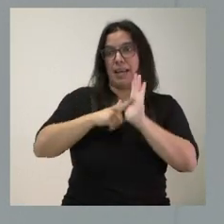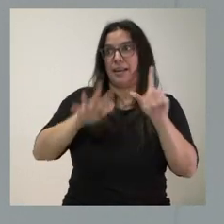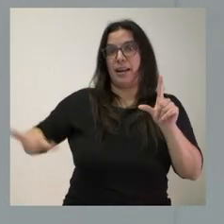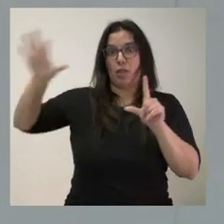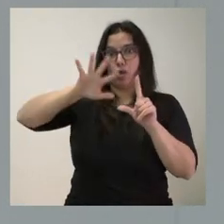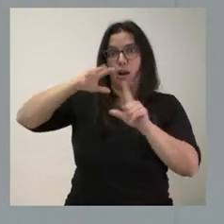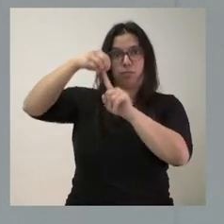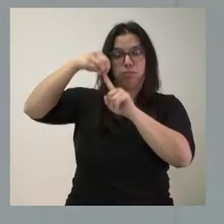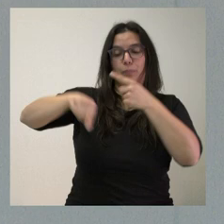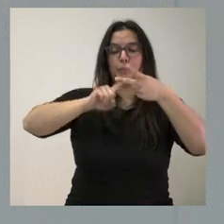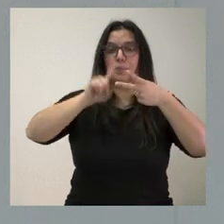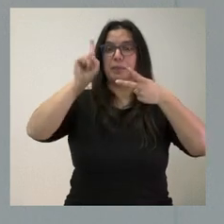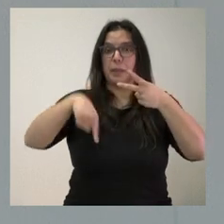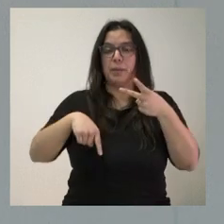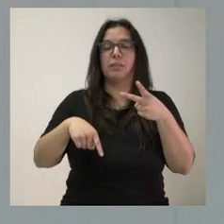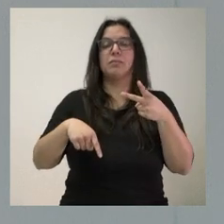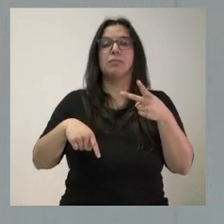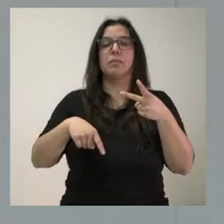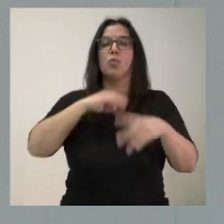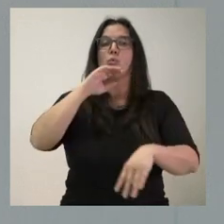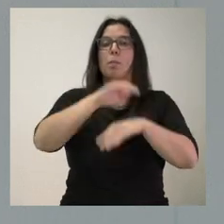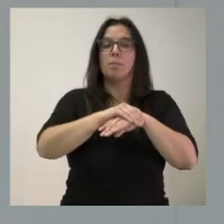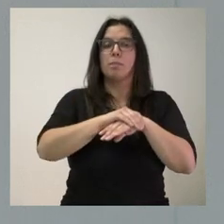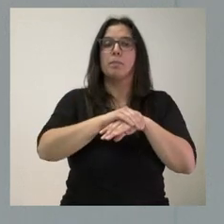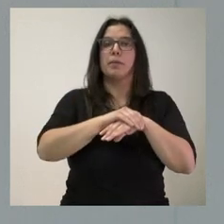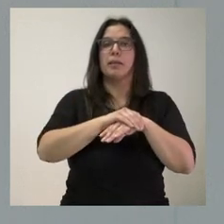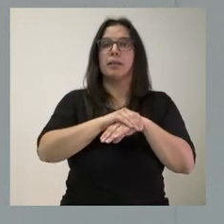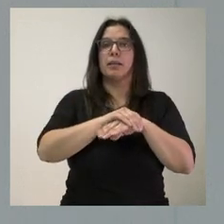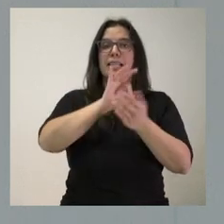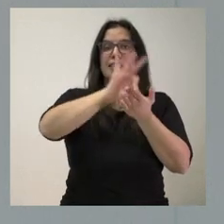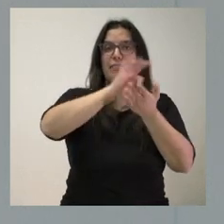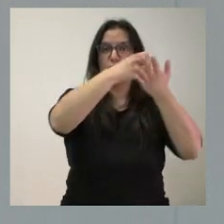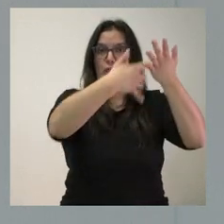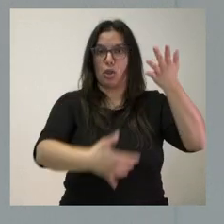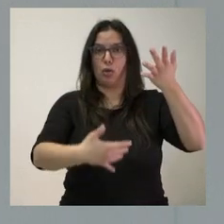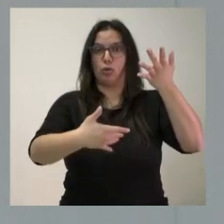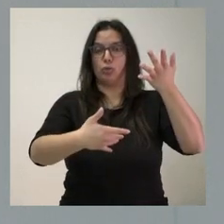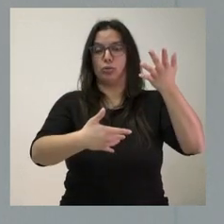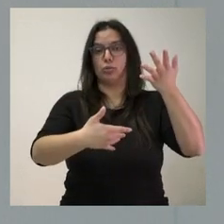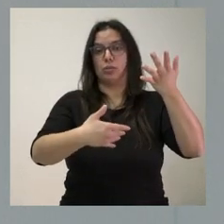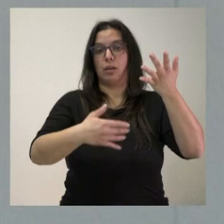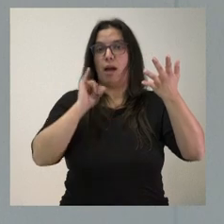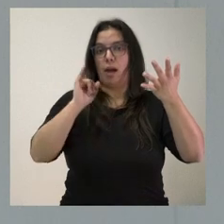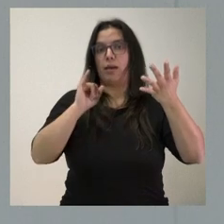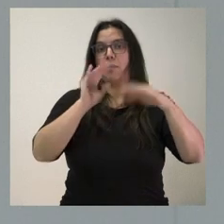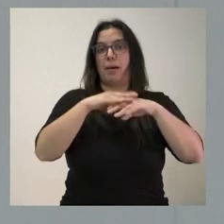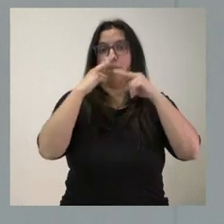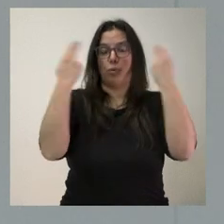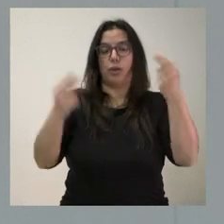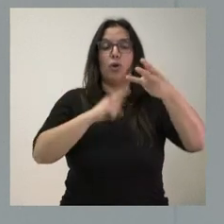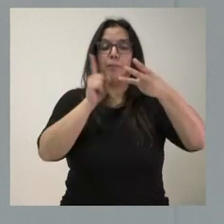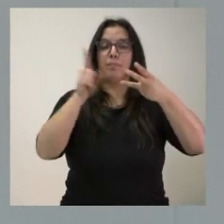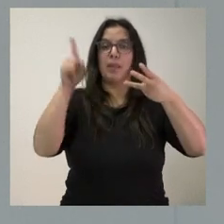en un contexto de cumplimiento de la cartera de servicios existente, de los protocolos